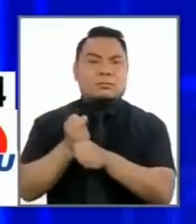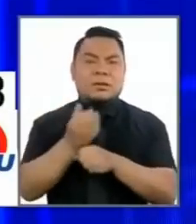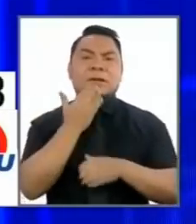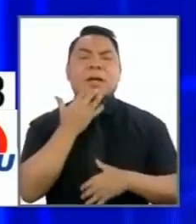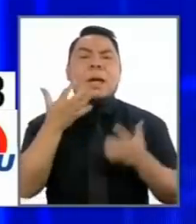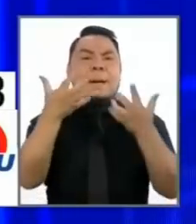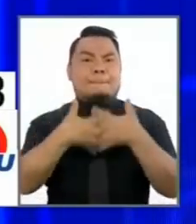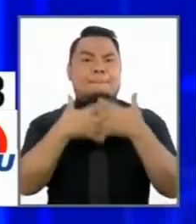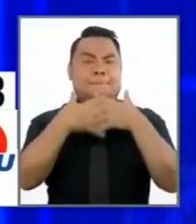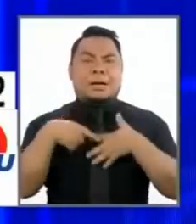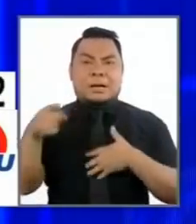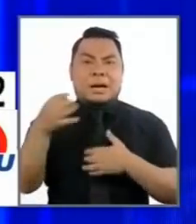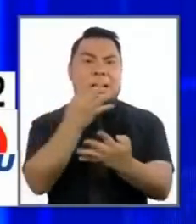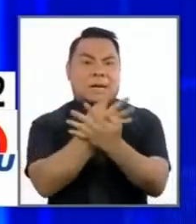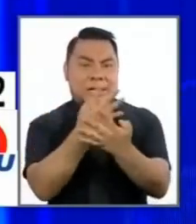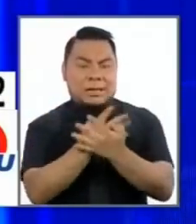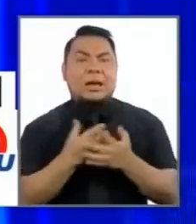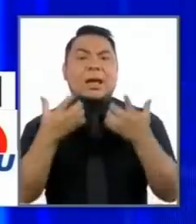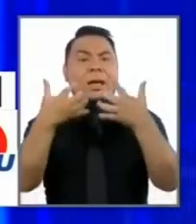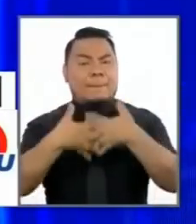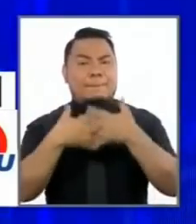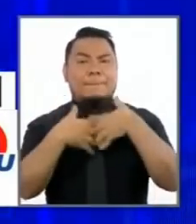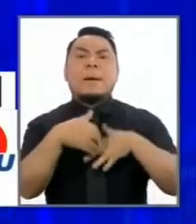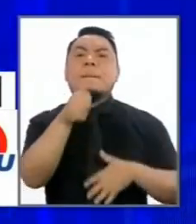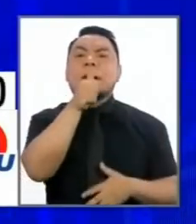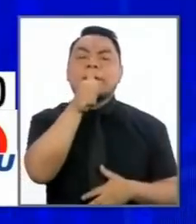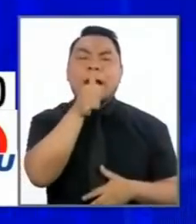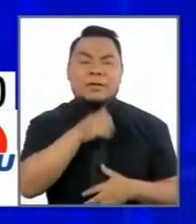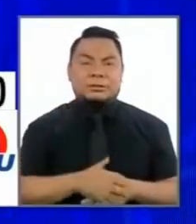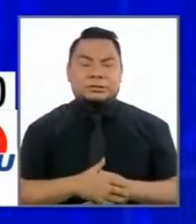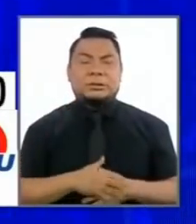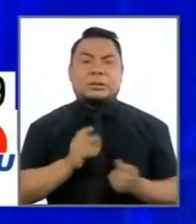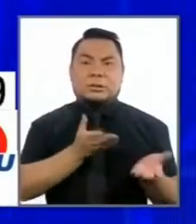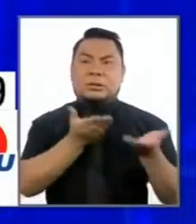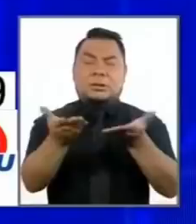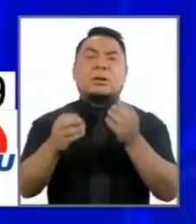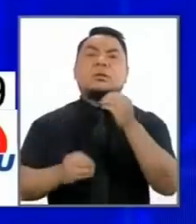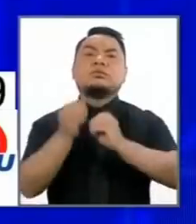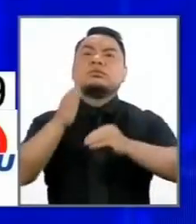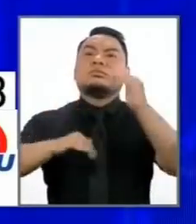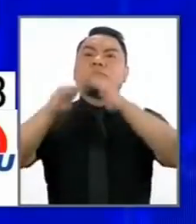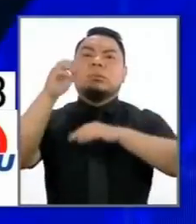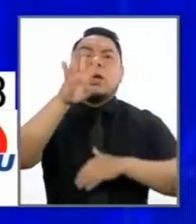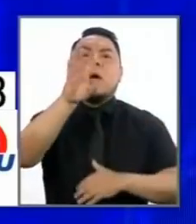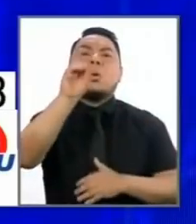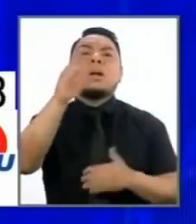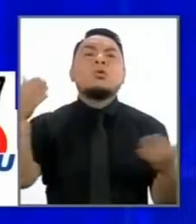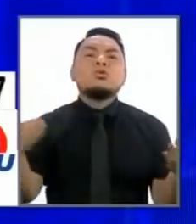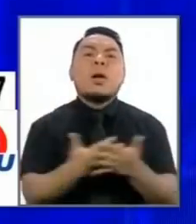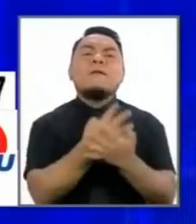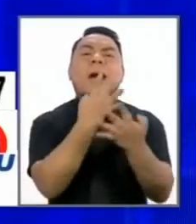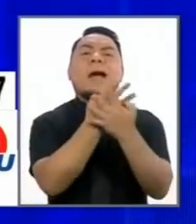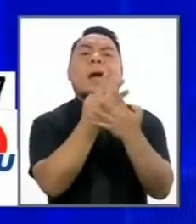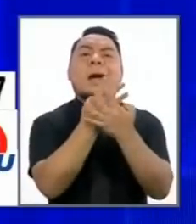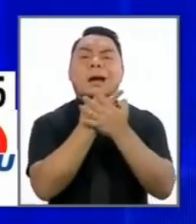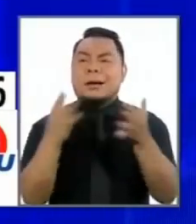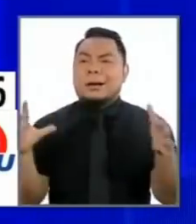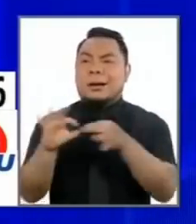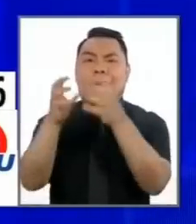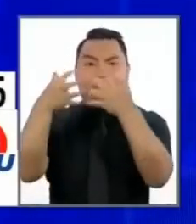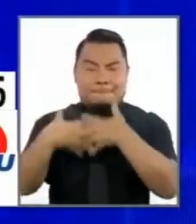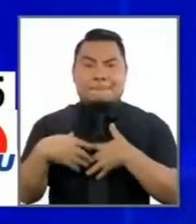a empresas de las cárceles, a empresas privadas. Y vamos a construir 40 nuevos penales vía concesión